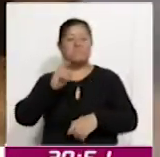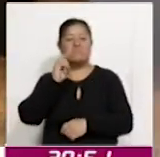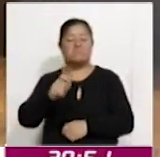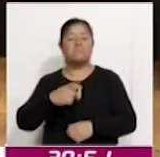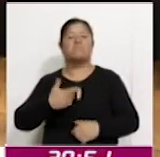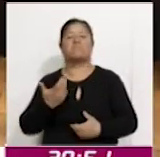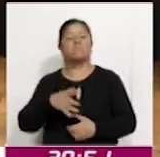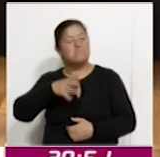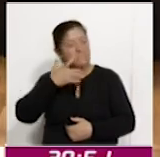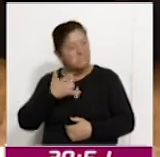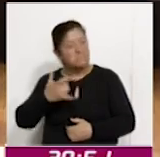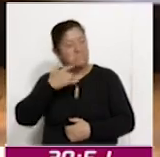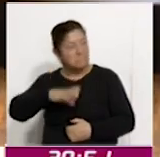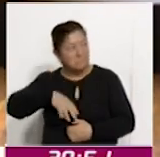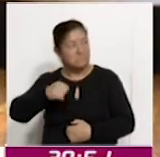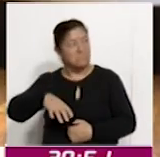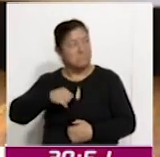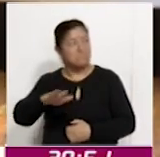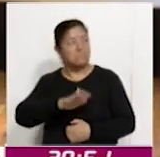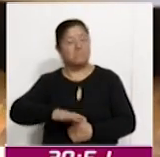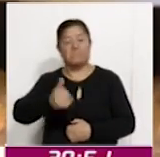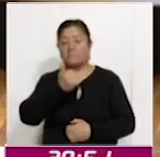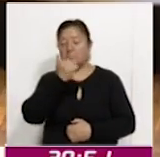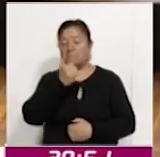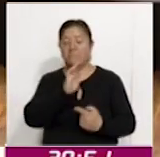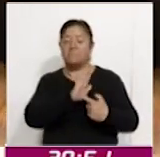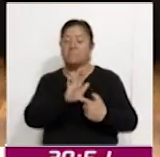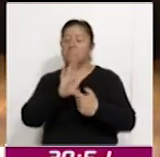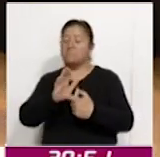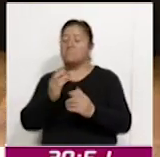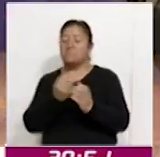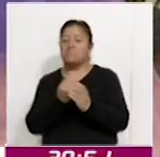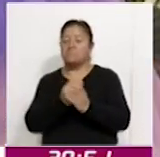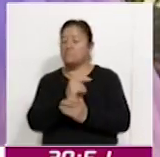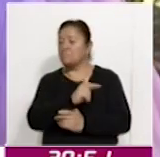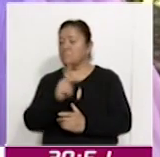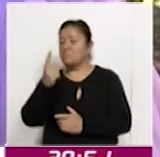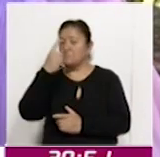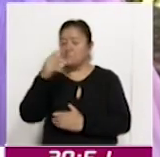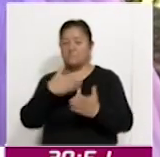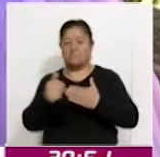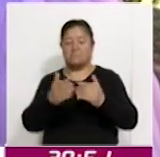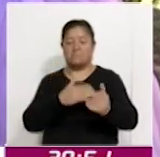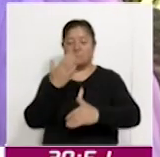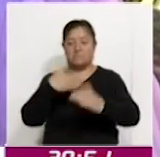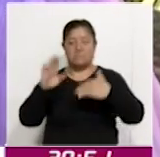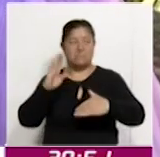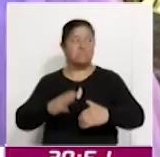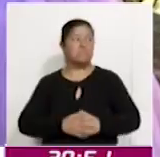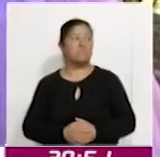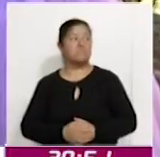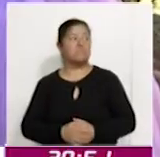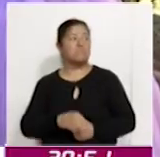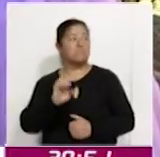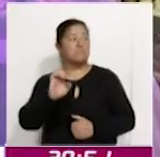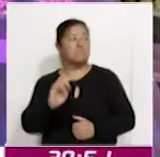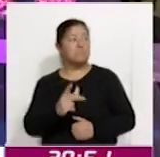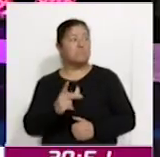de los alumnos y la misión de Icatlac de formar profesionales preparados para destacar en la industria de la moda. Para Corazín Noticias, Erick Hernández.